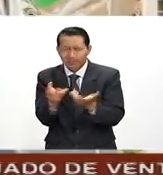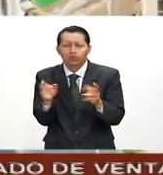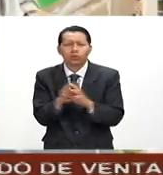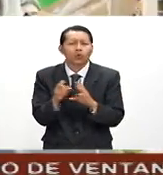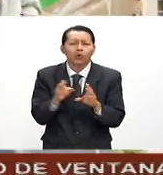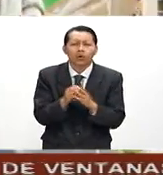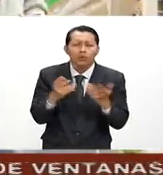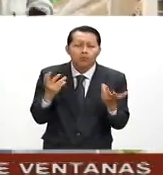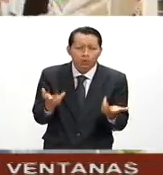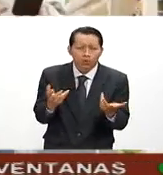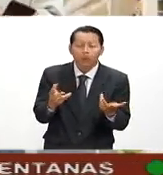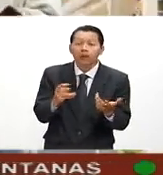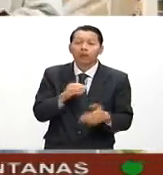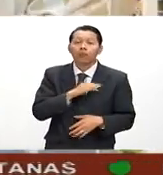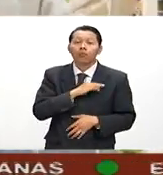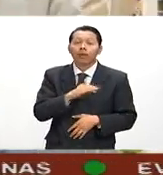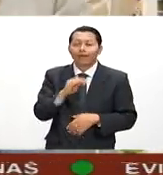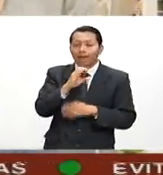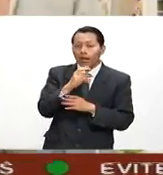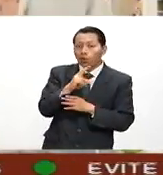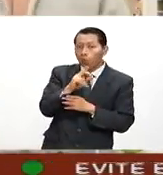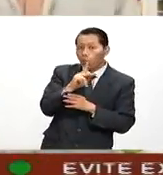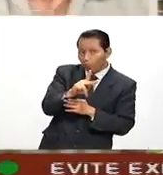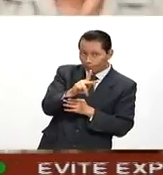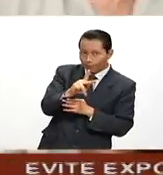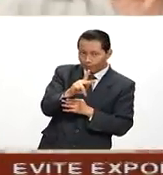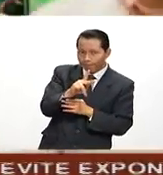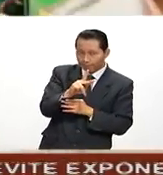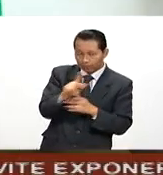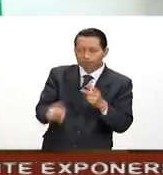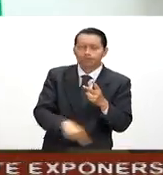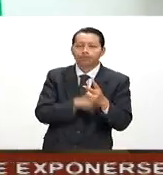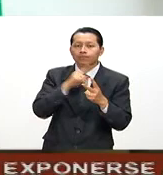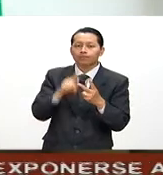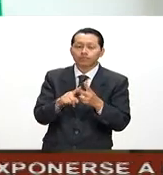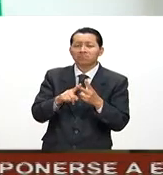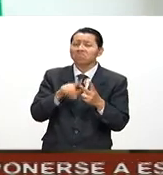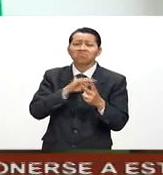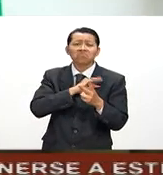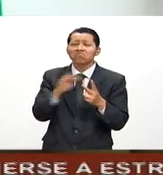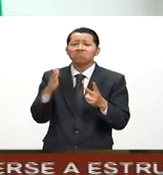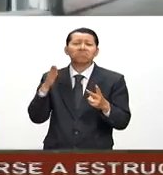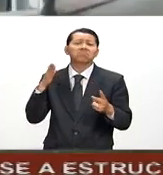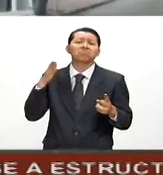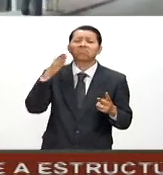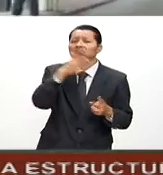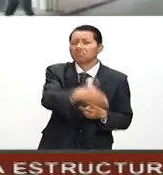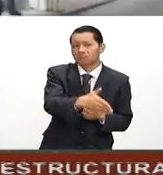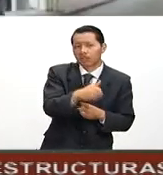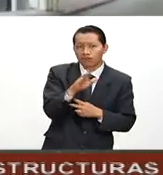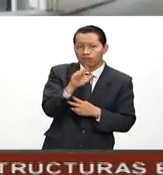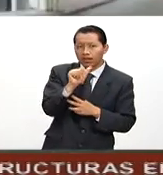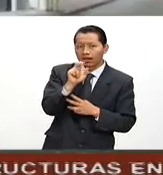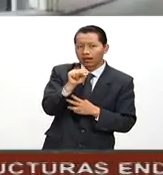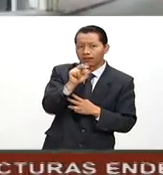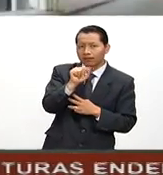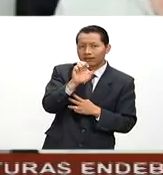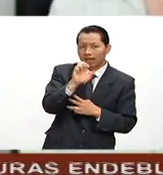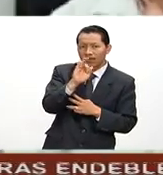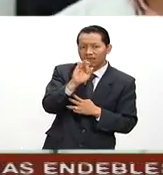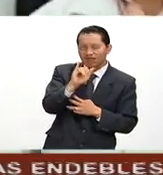tener el CURP a la mano, presentarme en cualquier sucursal de Bansefi. Tenemos